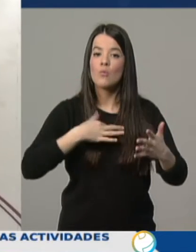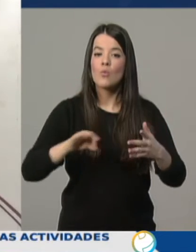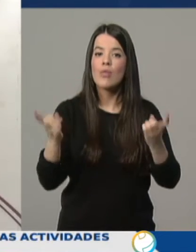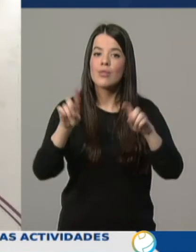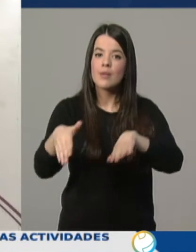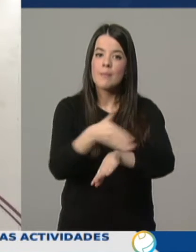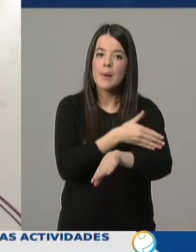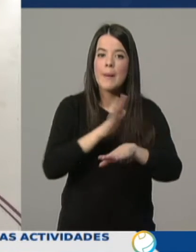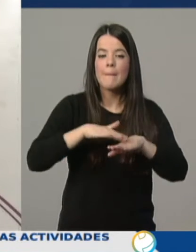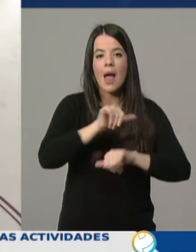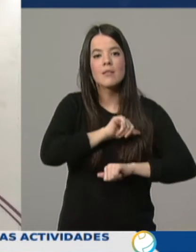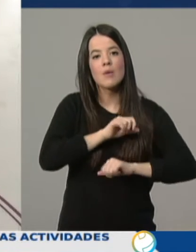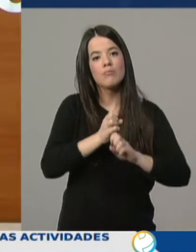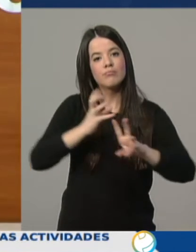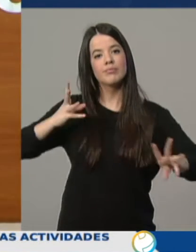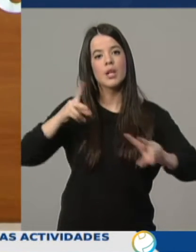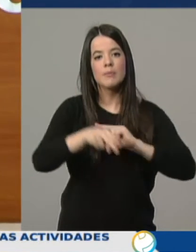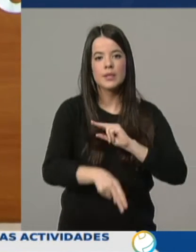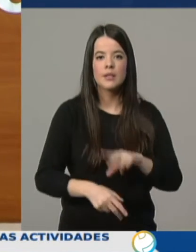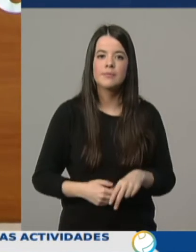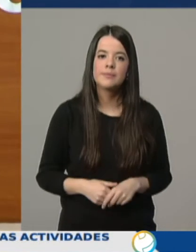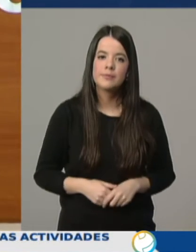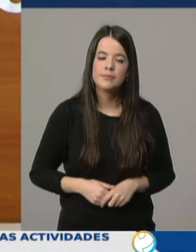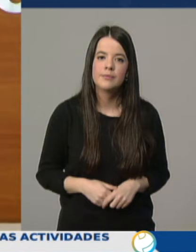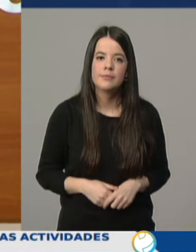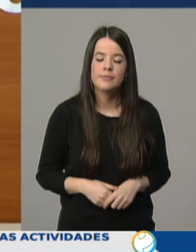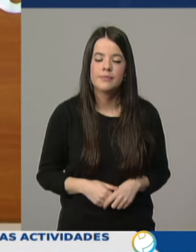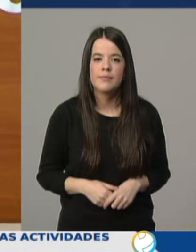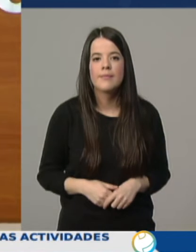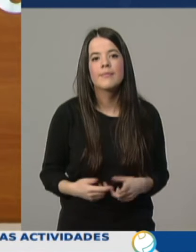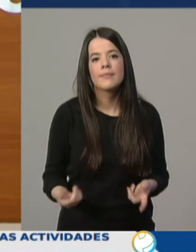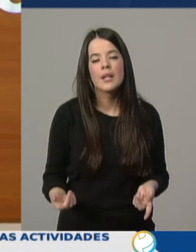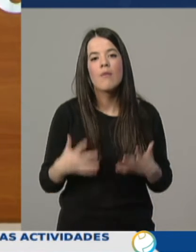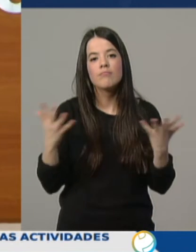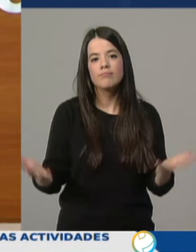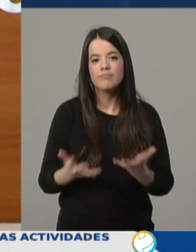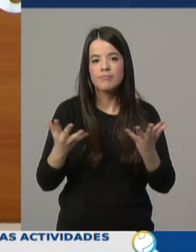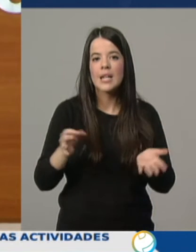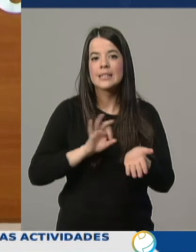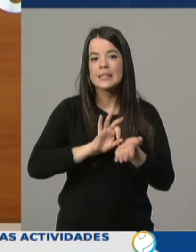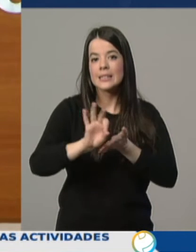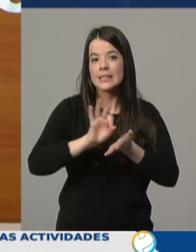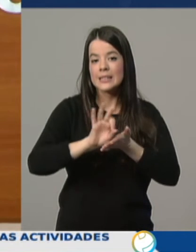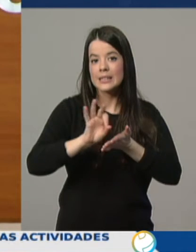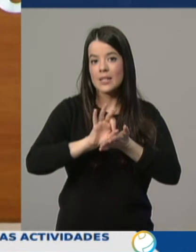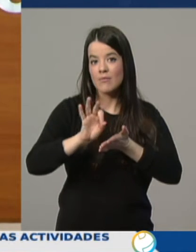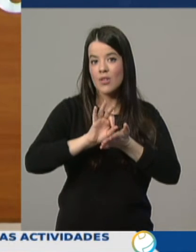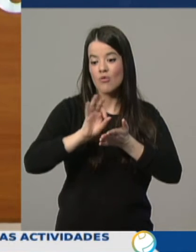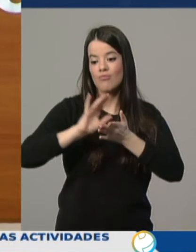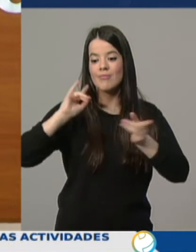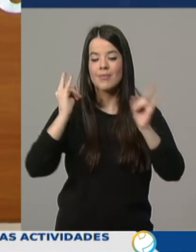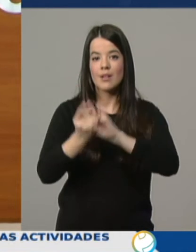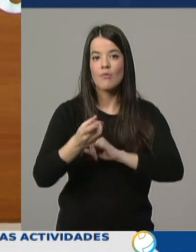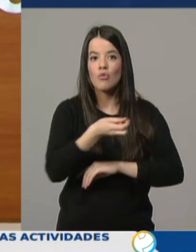trámites y evitar las esperas. Fomentará los servicios de cita previa a través del servicio de atención telefónica